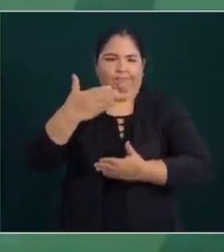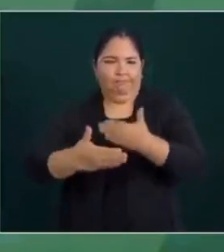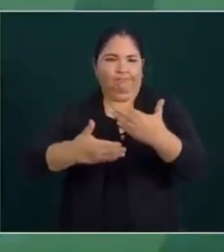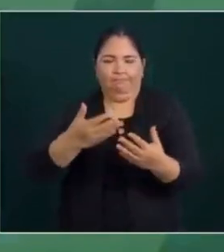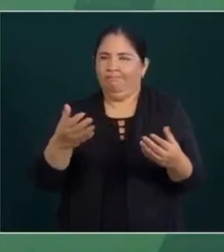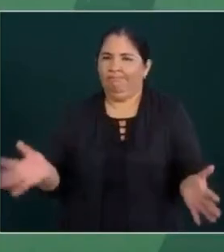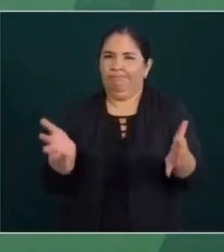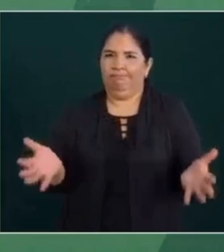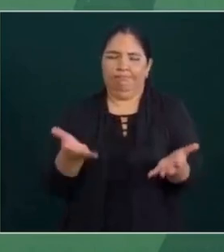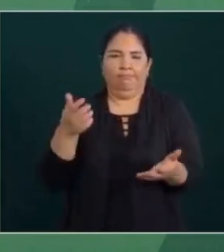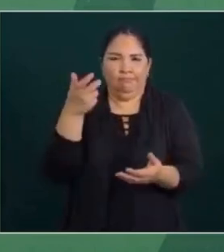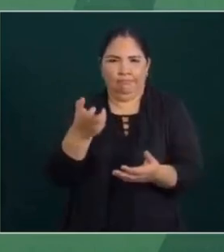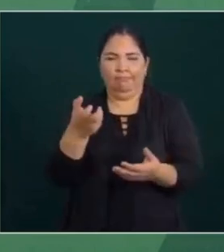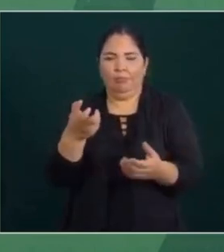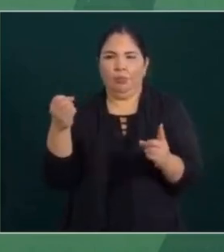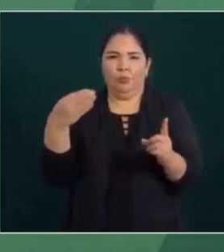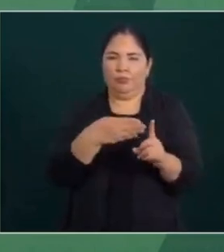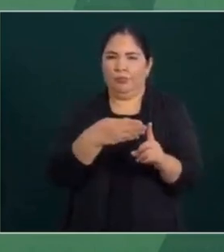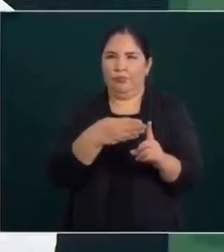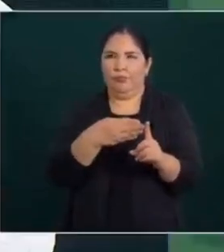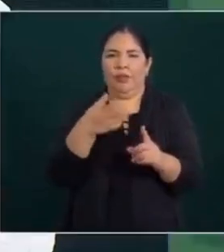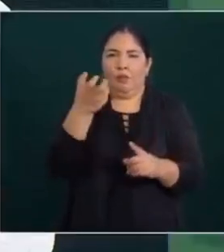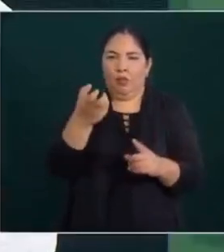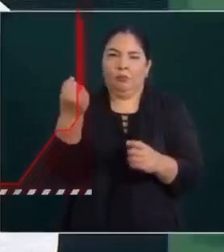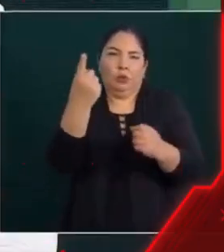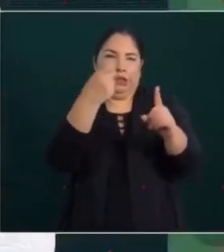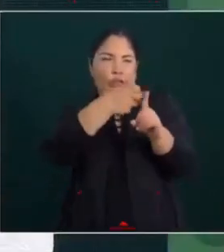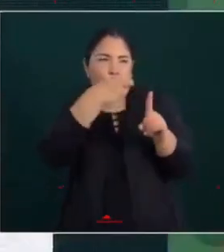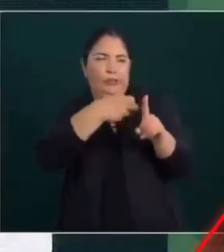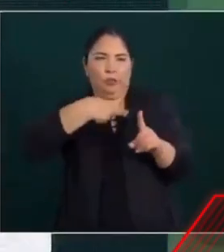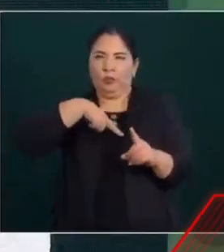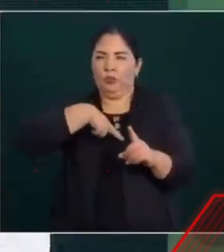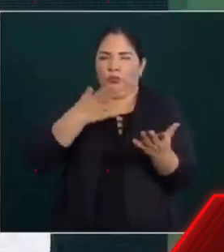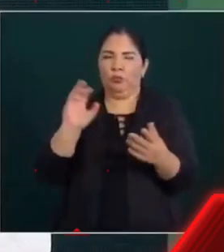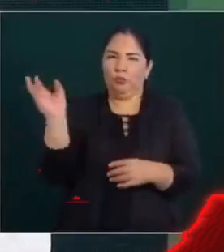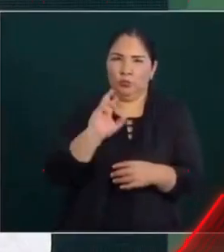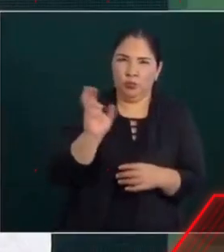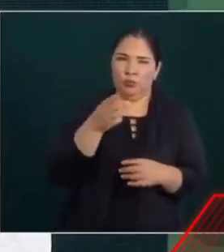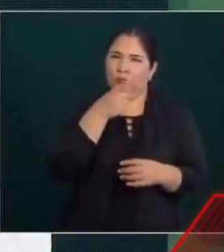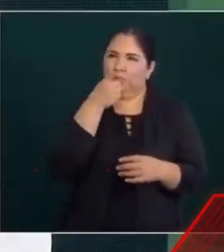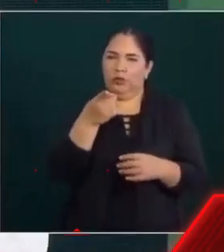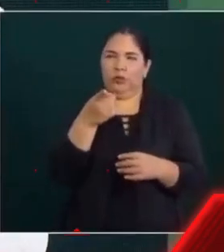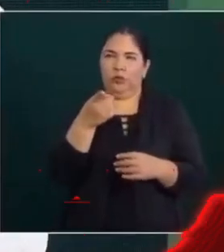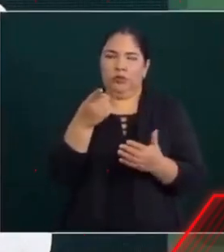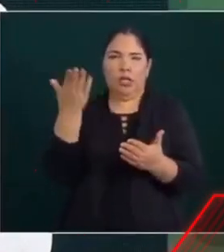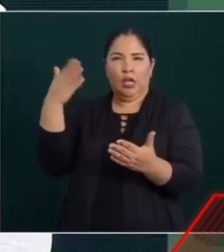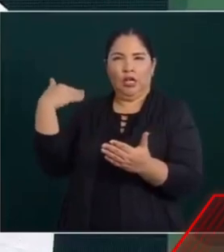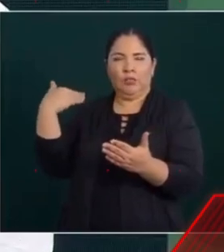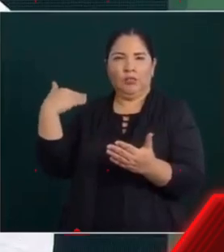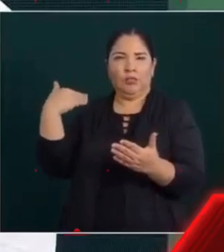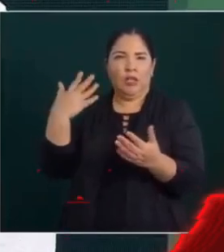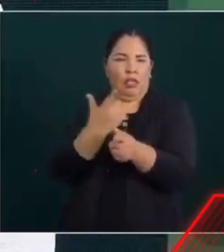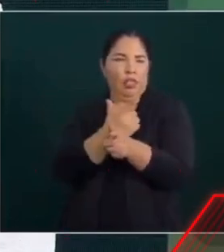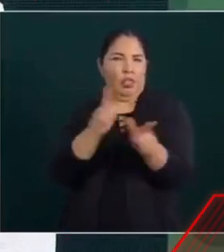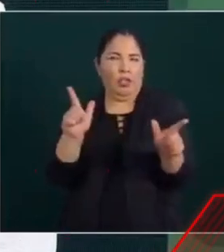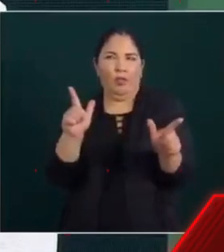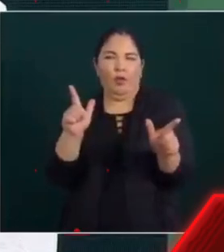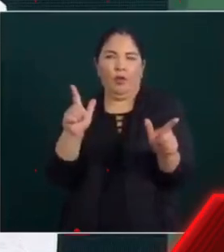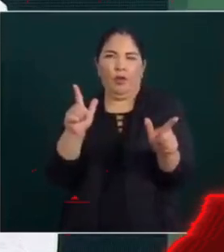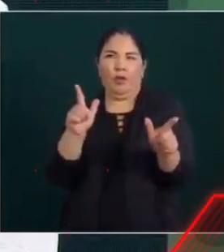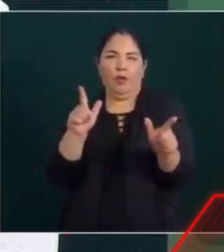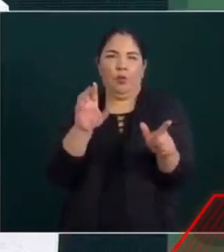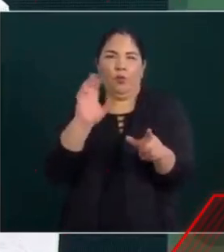en ese propósito. Por eso nos criticaron también mucho cuando se dio la orden de dejar en libertad